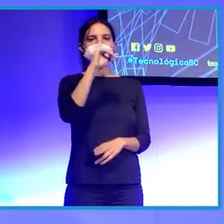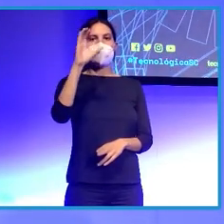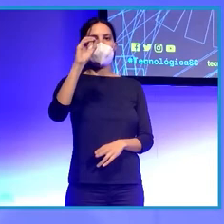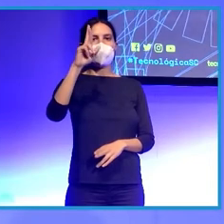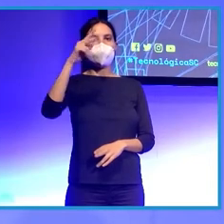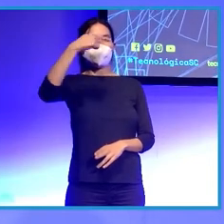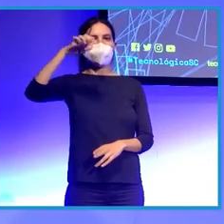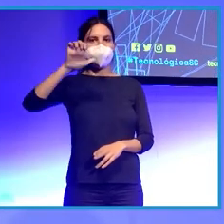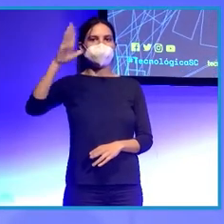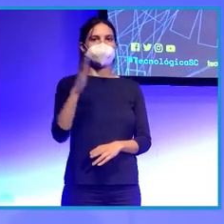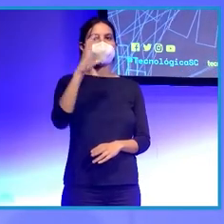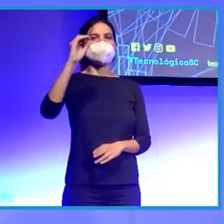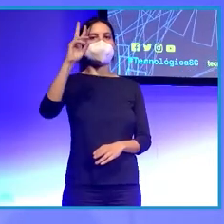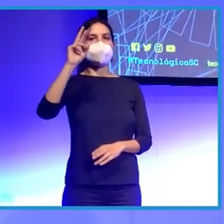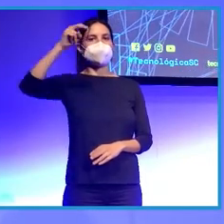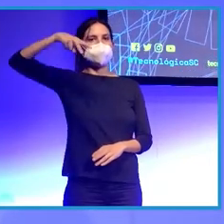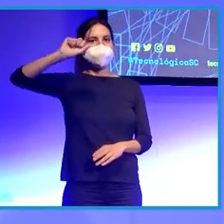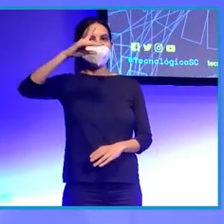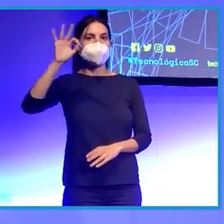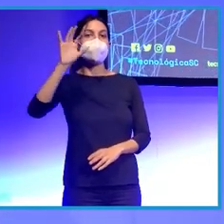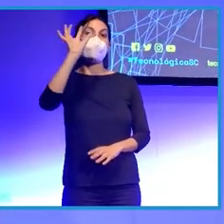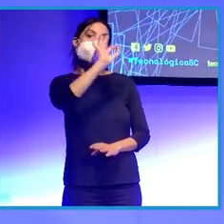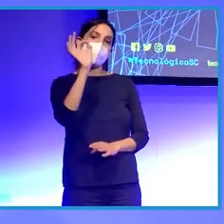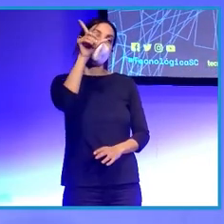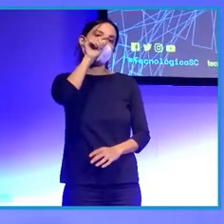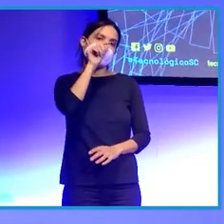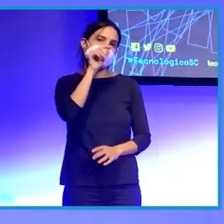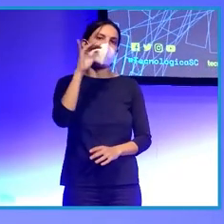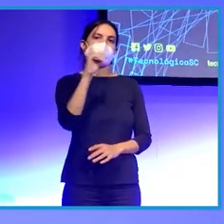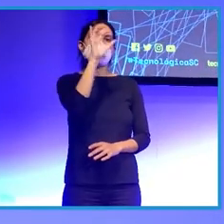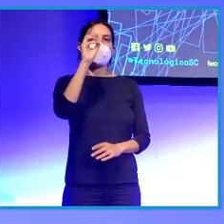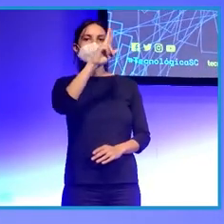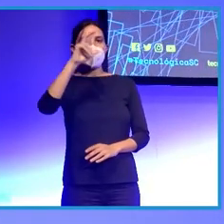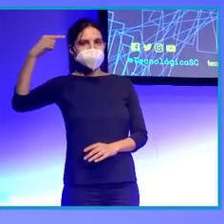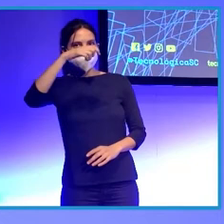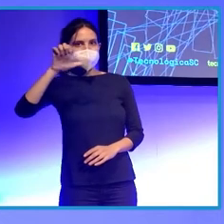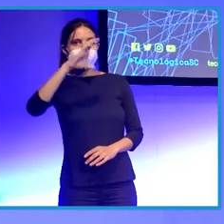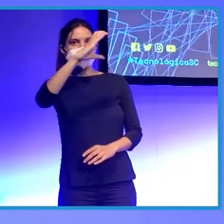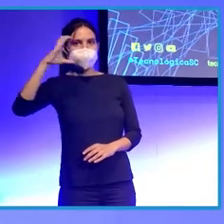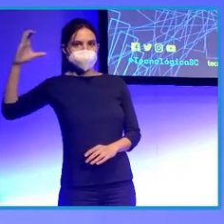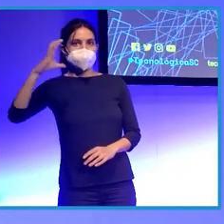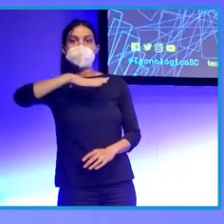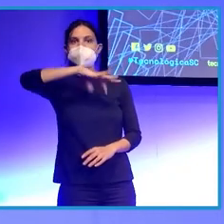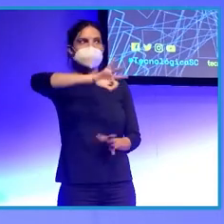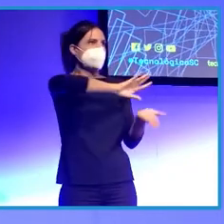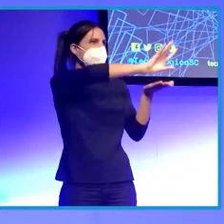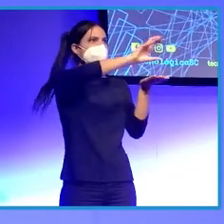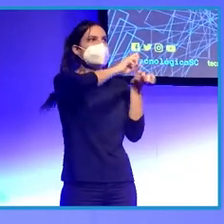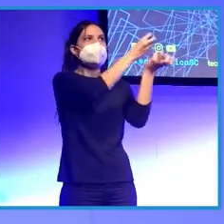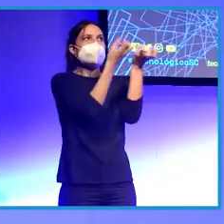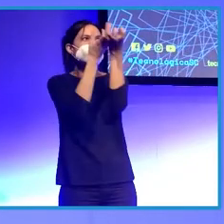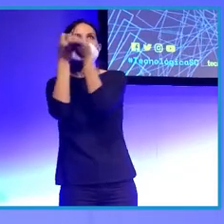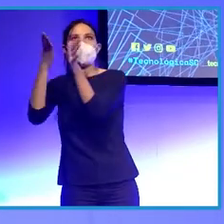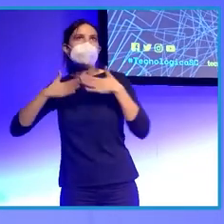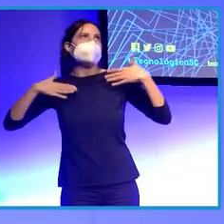se hace llamar en Twitter. Investigador y perito informático capaz de encontrar toda la información del universo digital de cualquier investigado